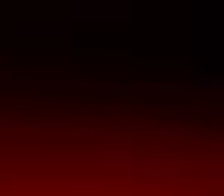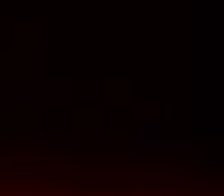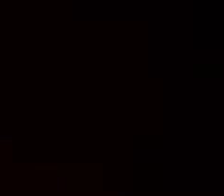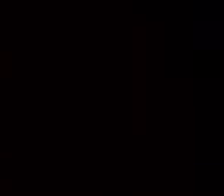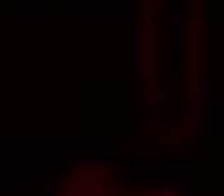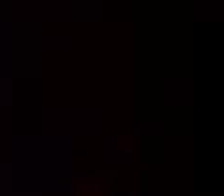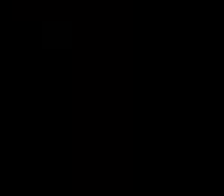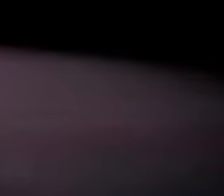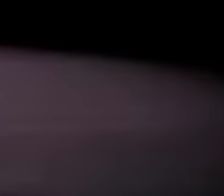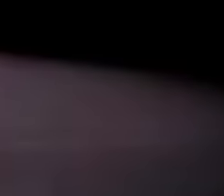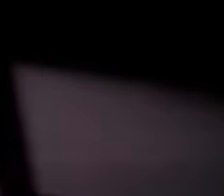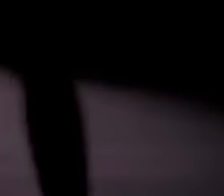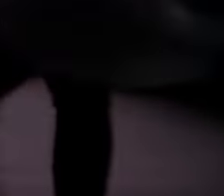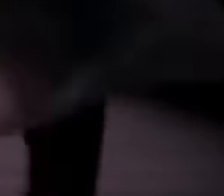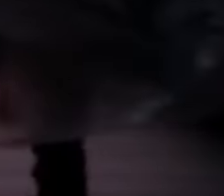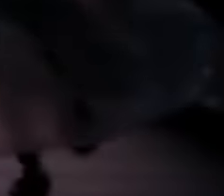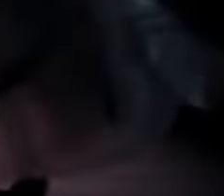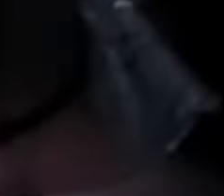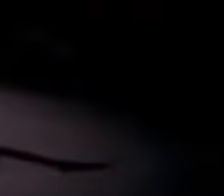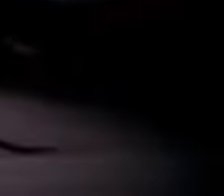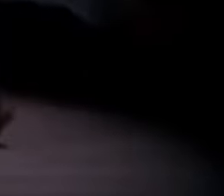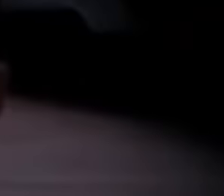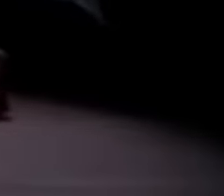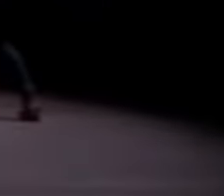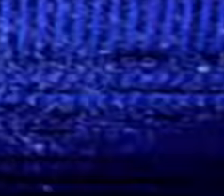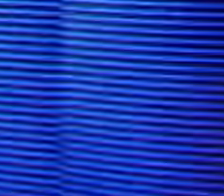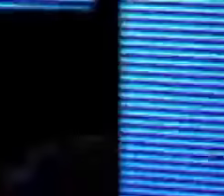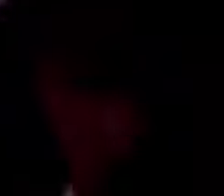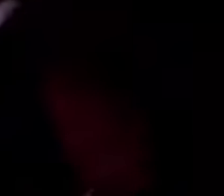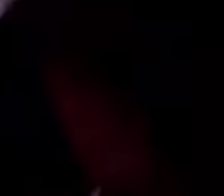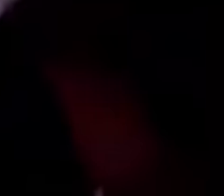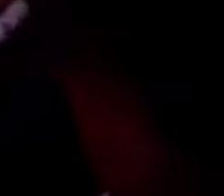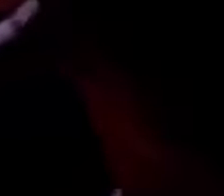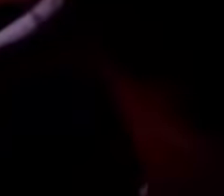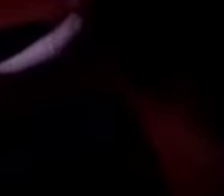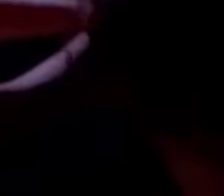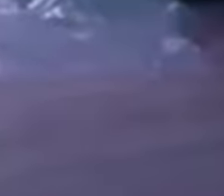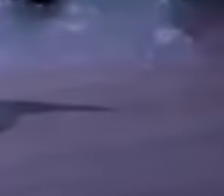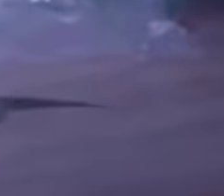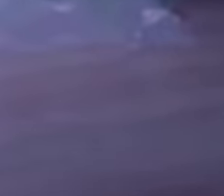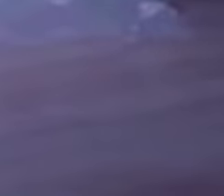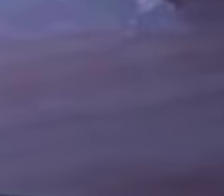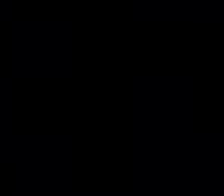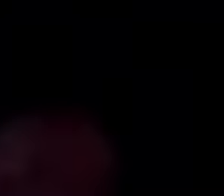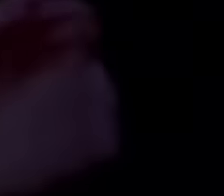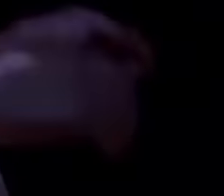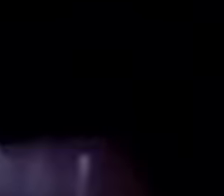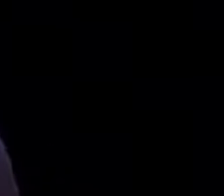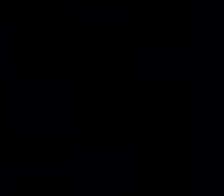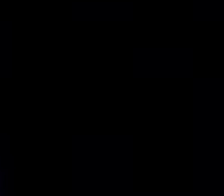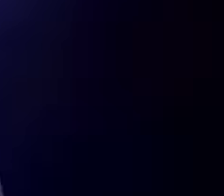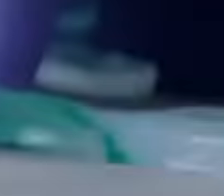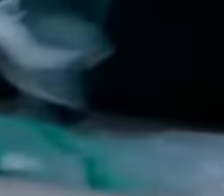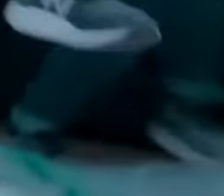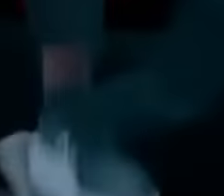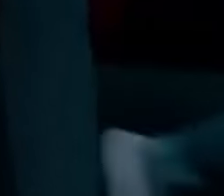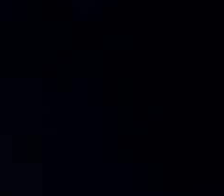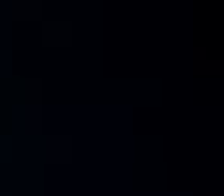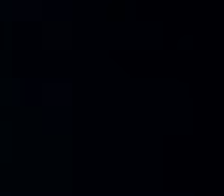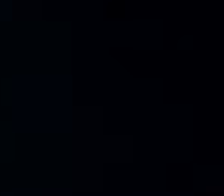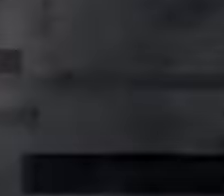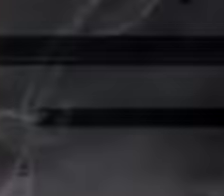Un proyecto cultural independiente que en 2021 conformó la Programación Central de Danza